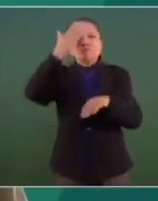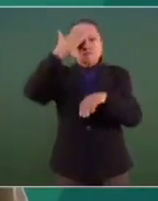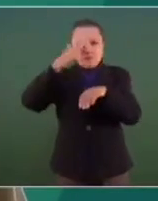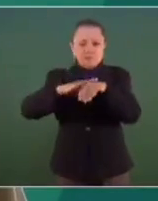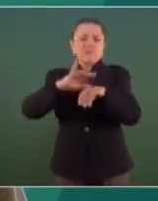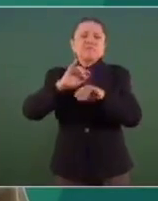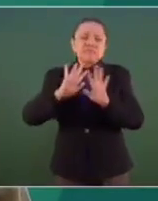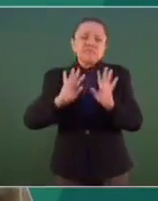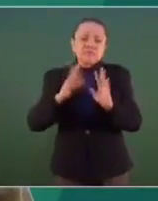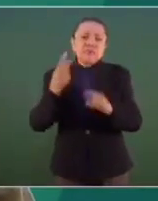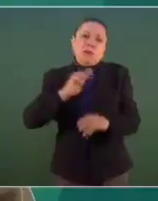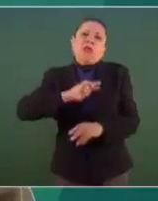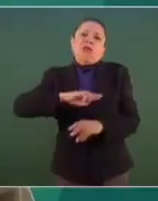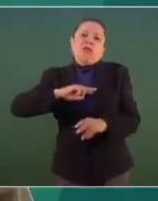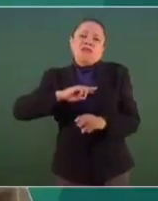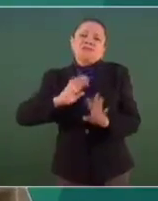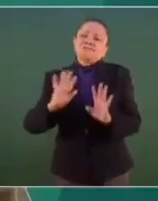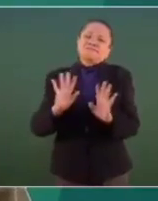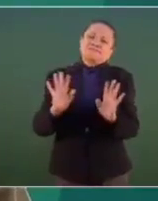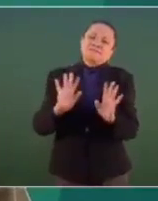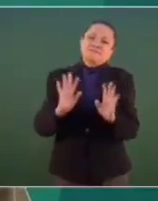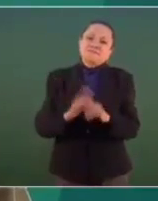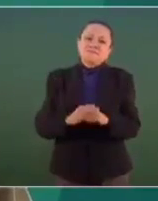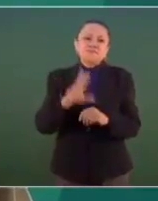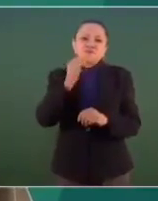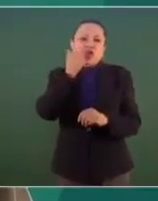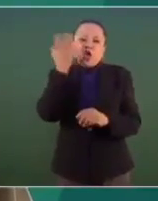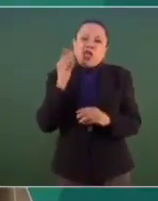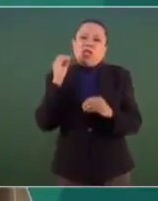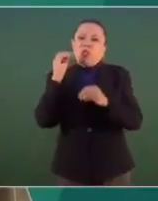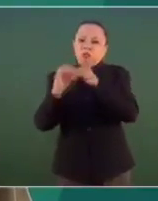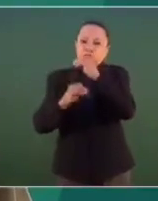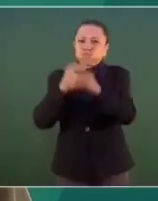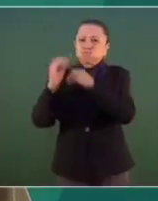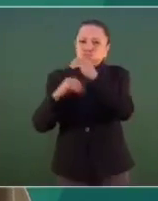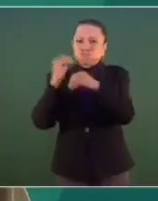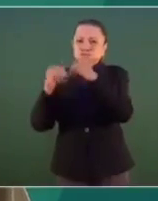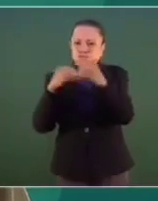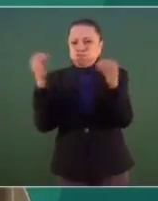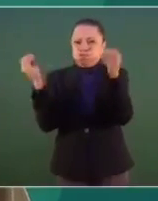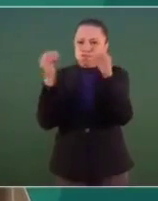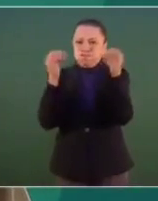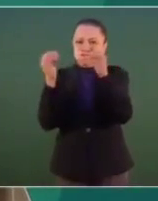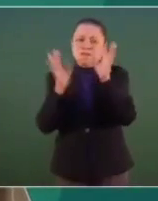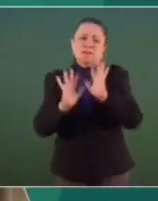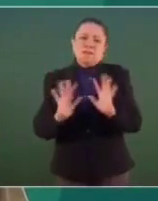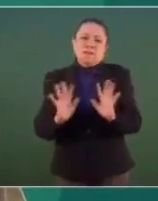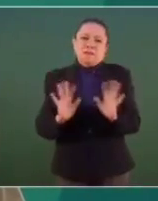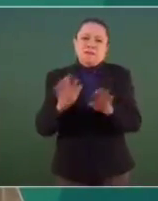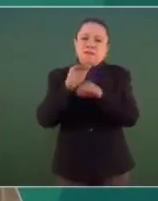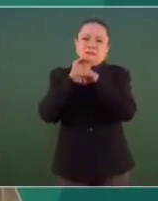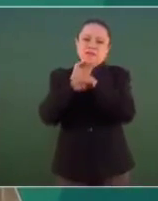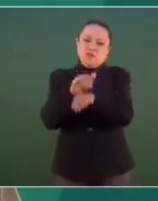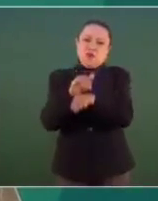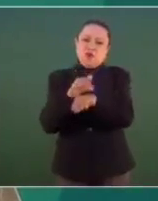No voy yo a entrar en polémica sobre este tema.